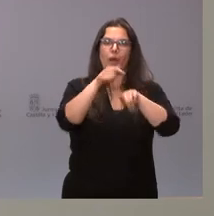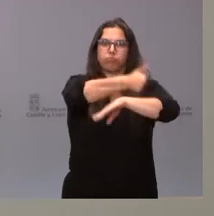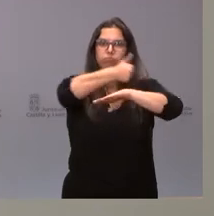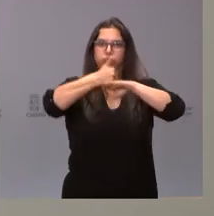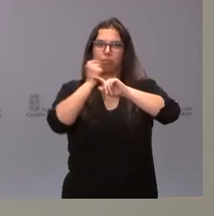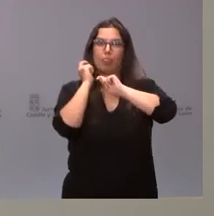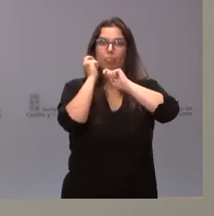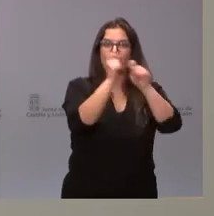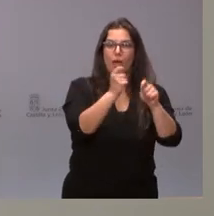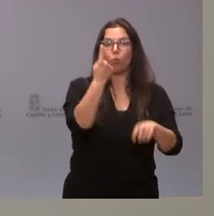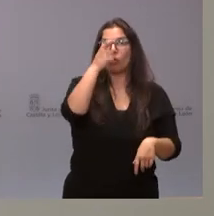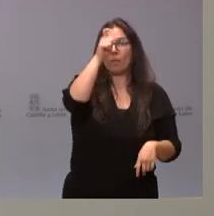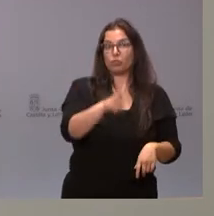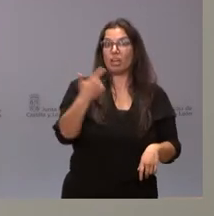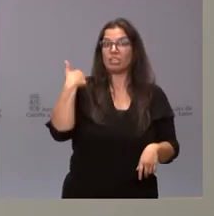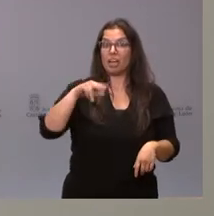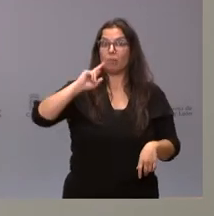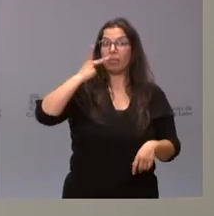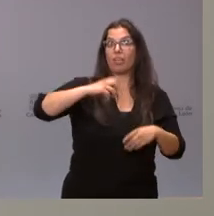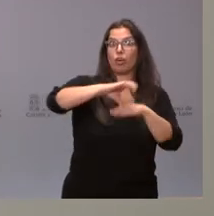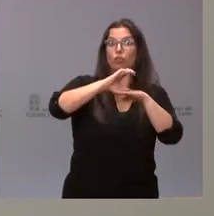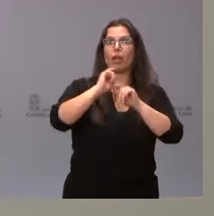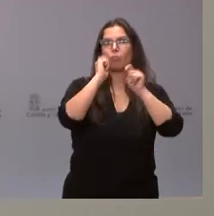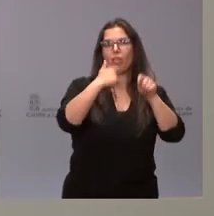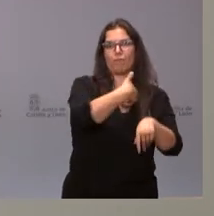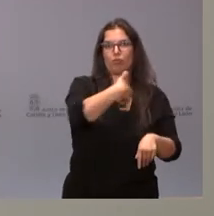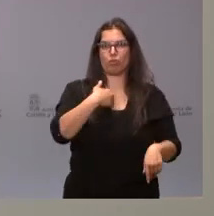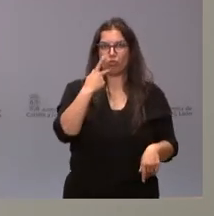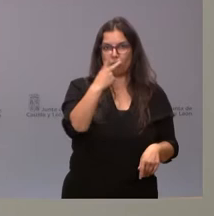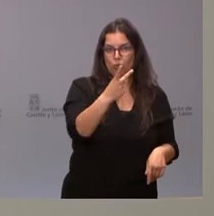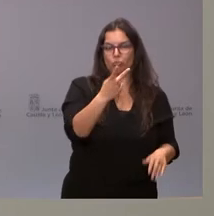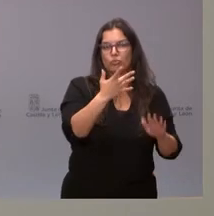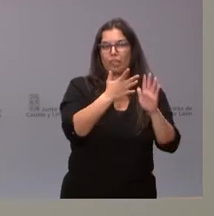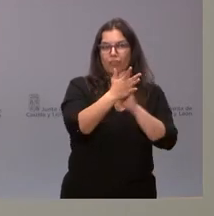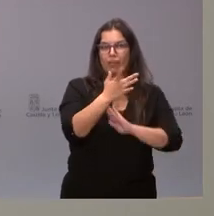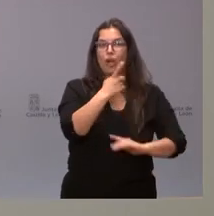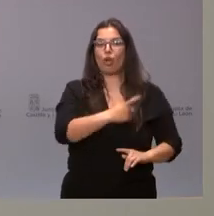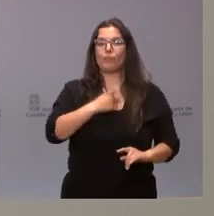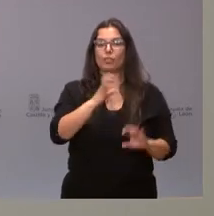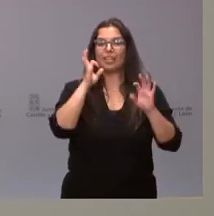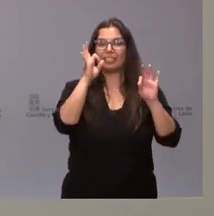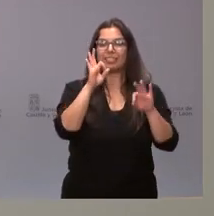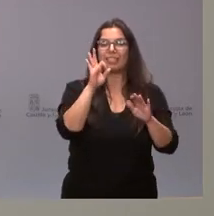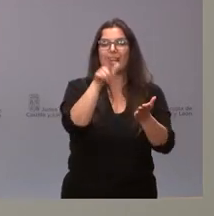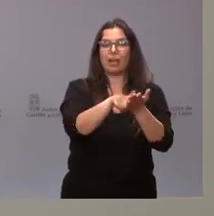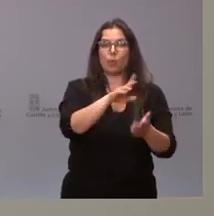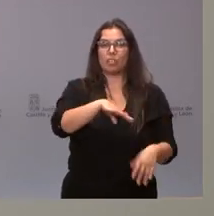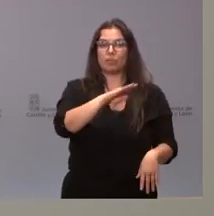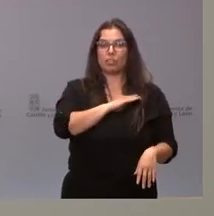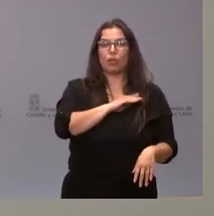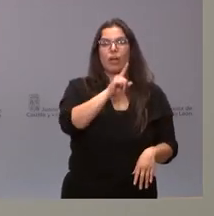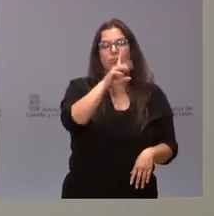acumulárselo a una persona que ya lo es y, por tanto, las funciones de Comisionada para la Lengua Española las ejercerá la